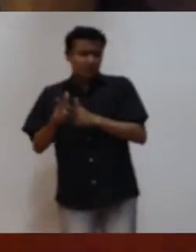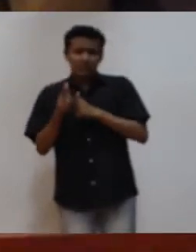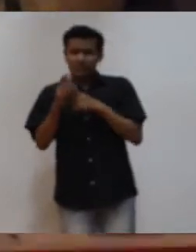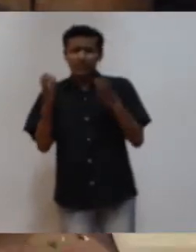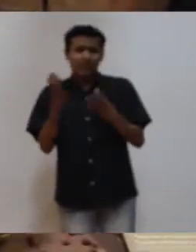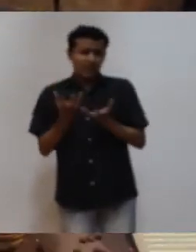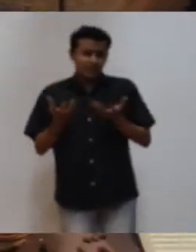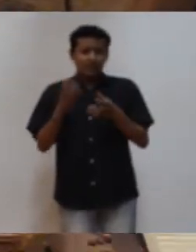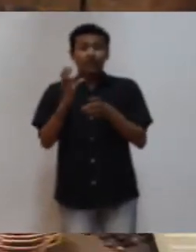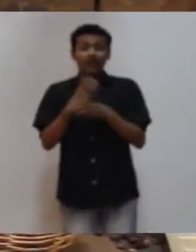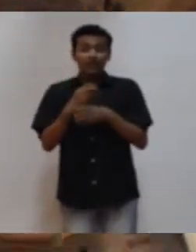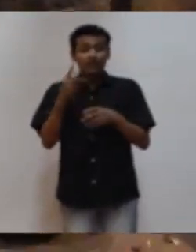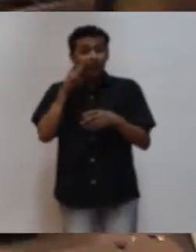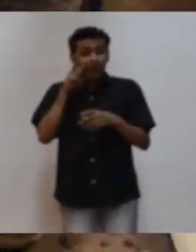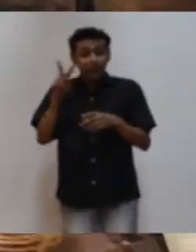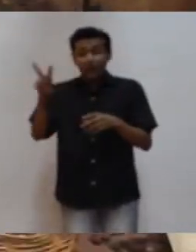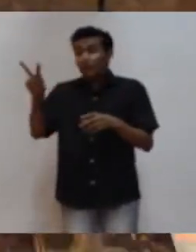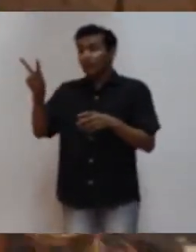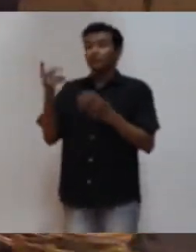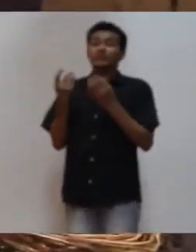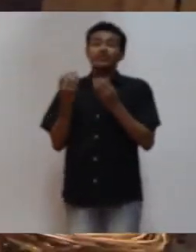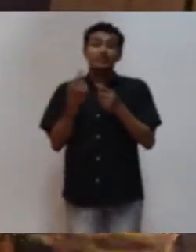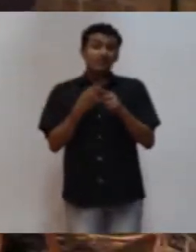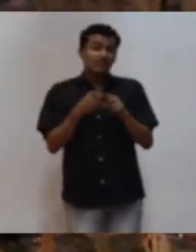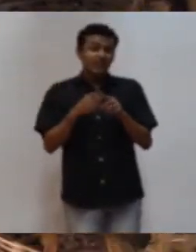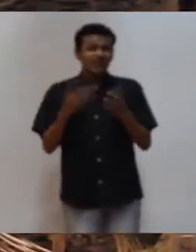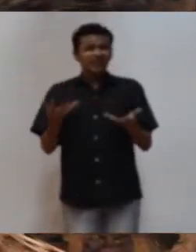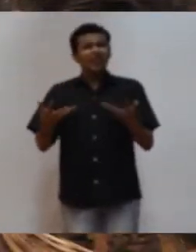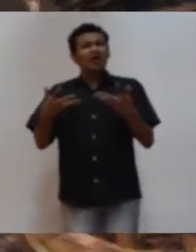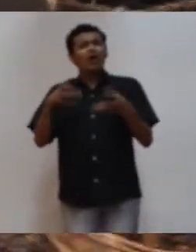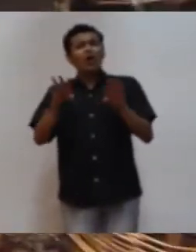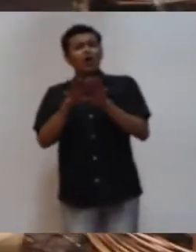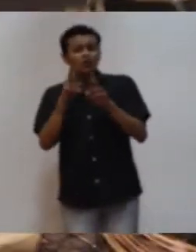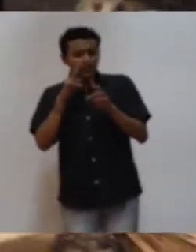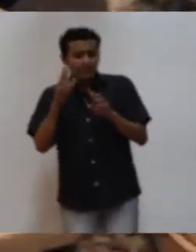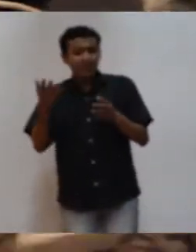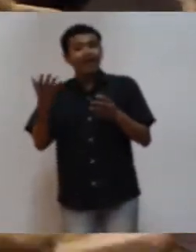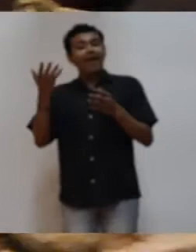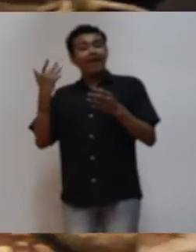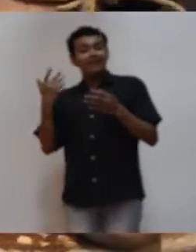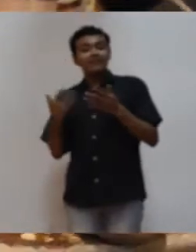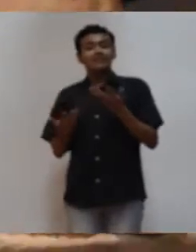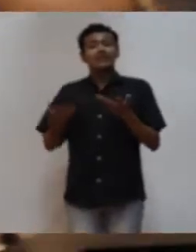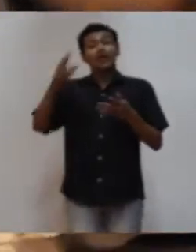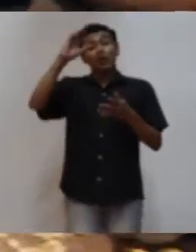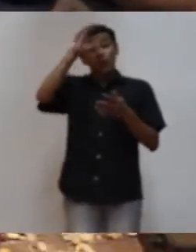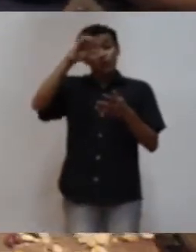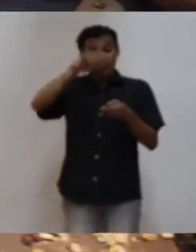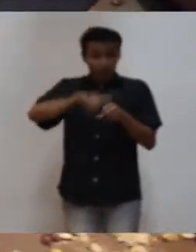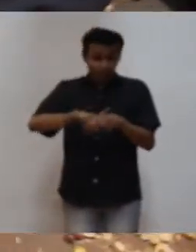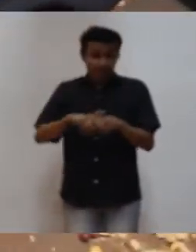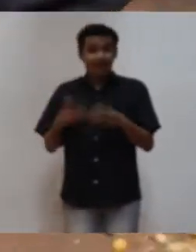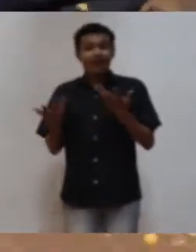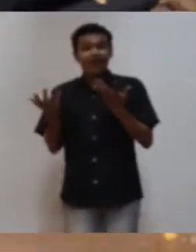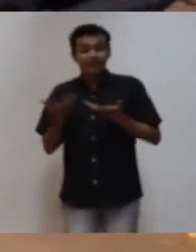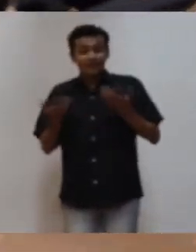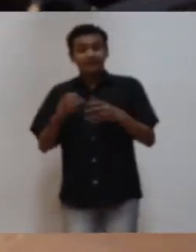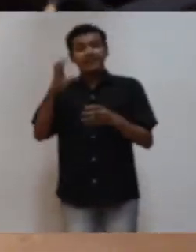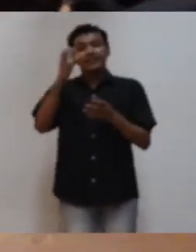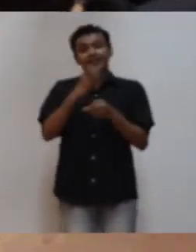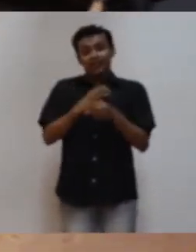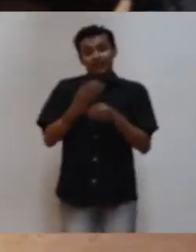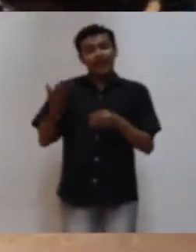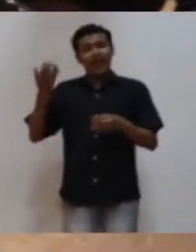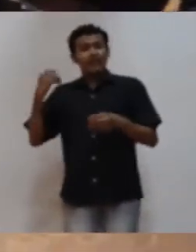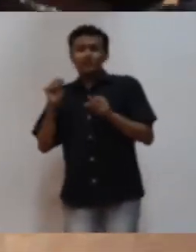recreación que nos muestra una forma tradicional de preparar el café, tal como lo prepararían en algunas comunidades